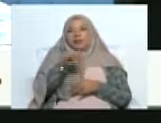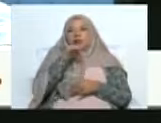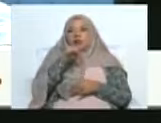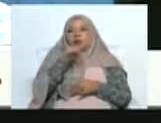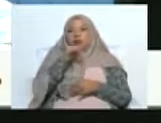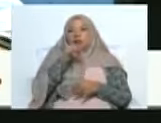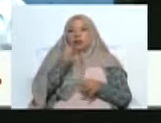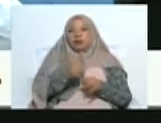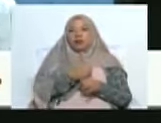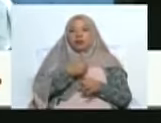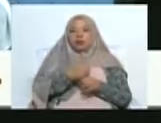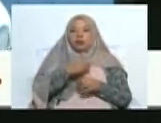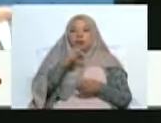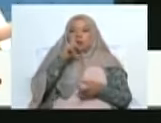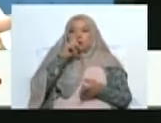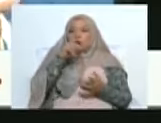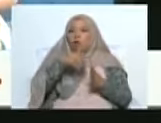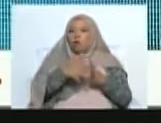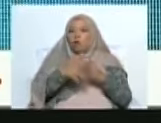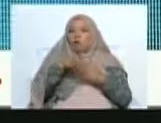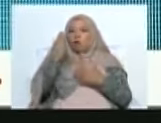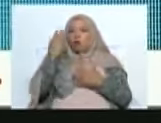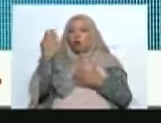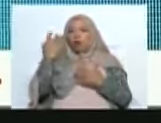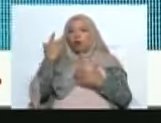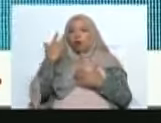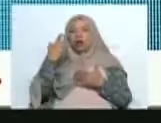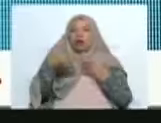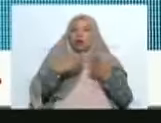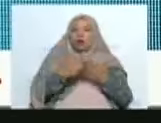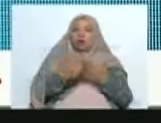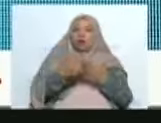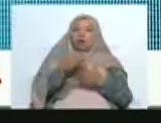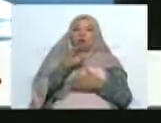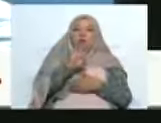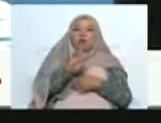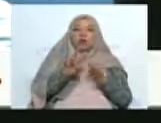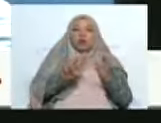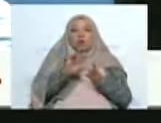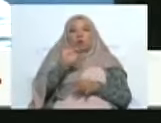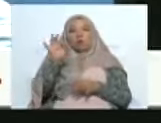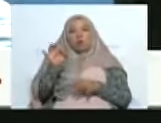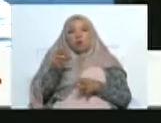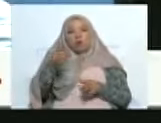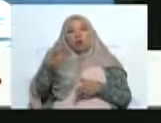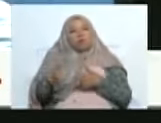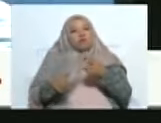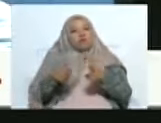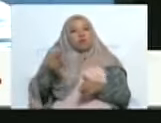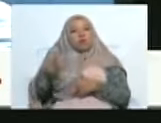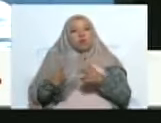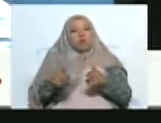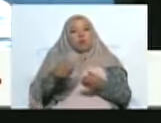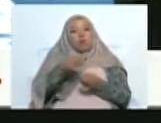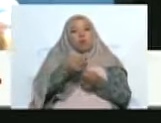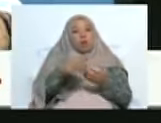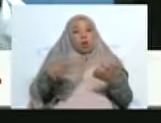incremento importante. El transporte aéreo se incrementó en 42%, el transporte público en